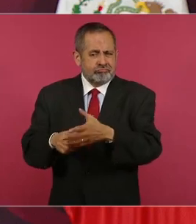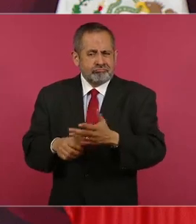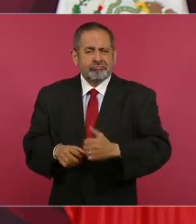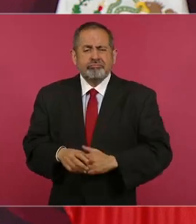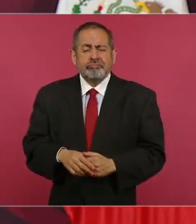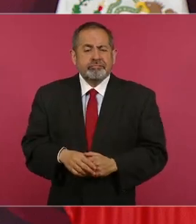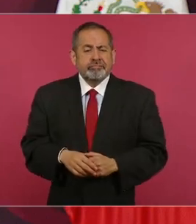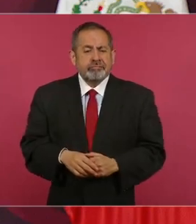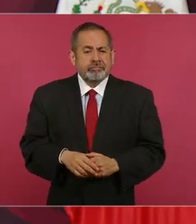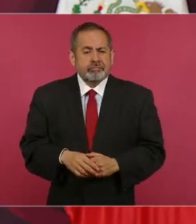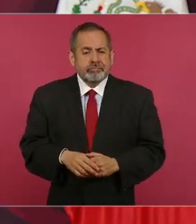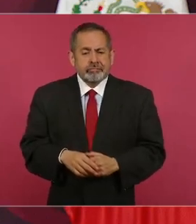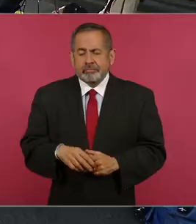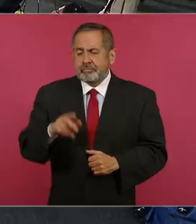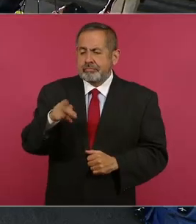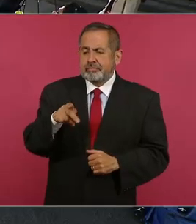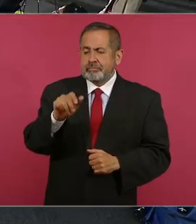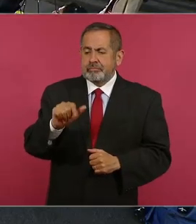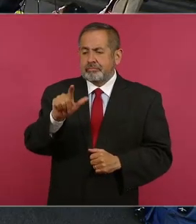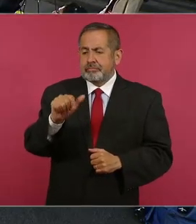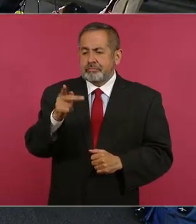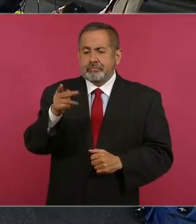era Calamul,